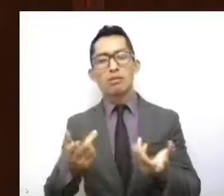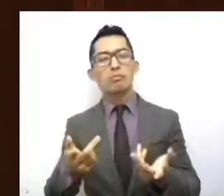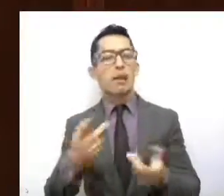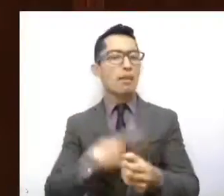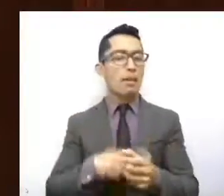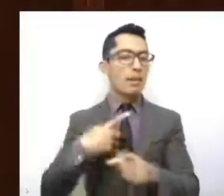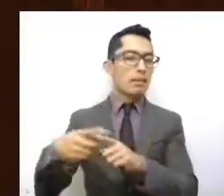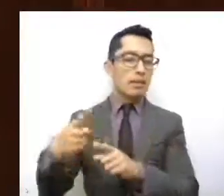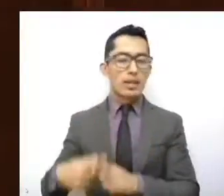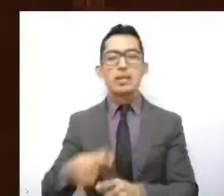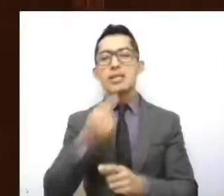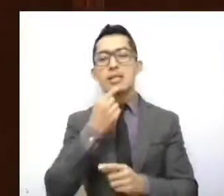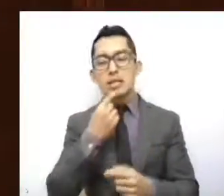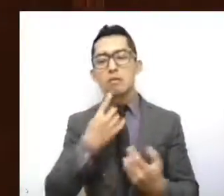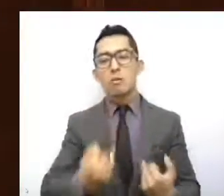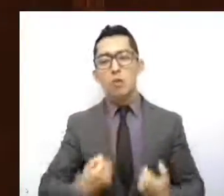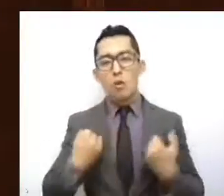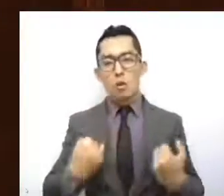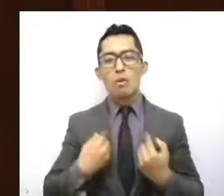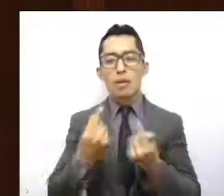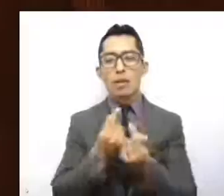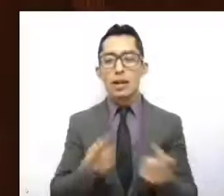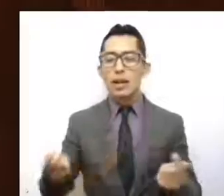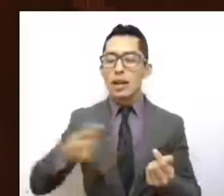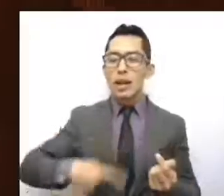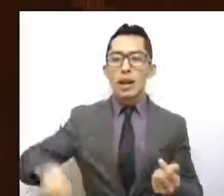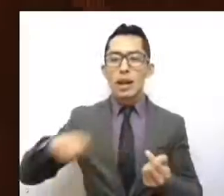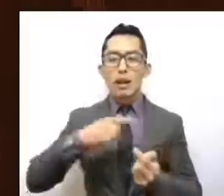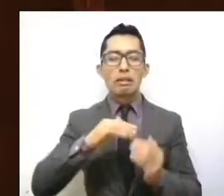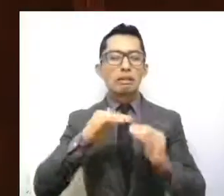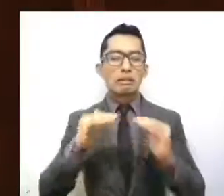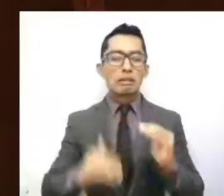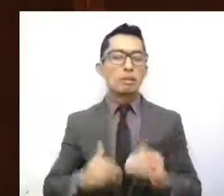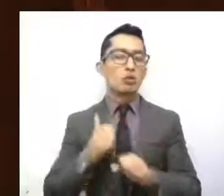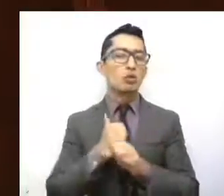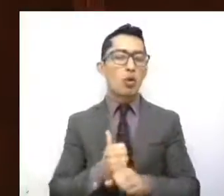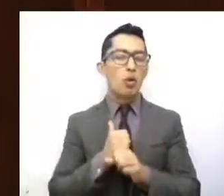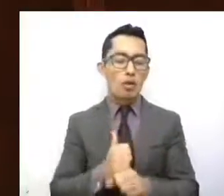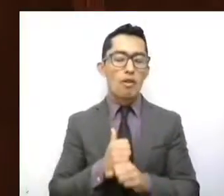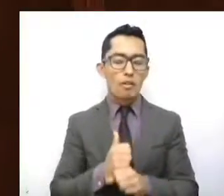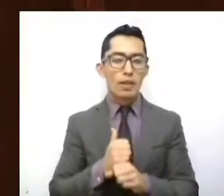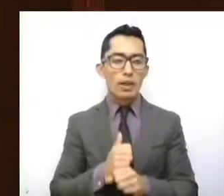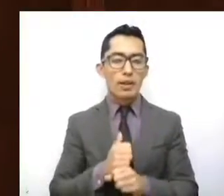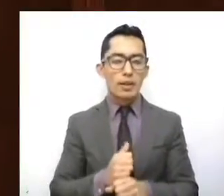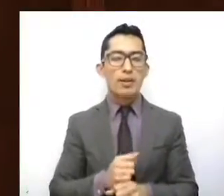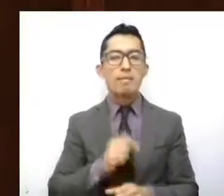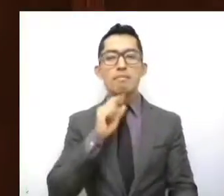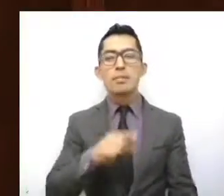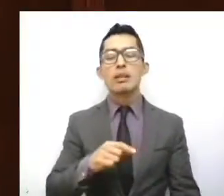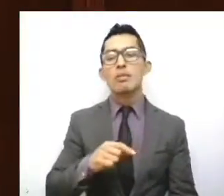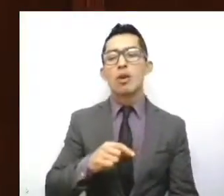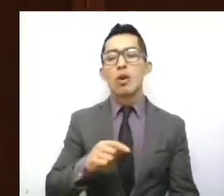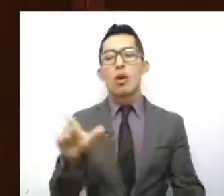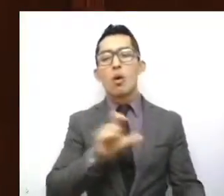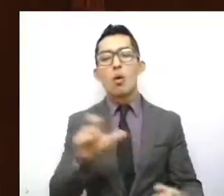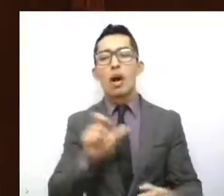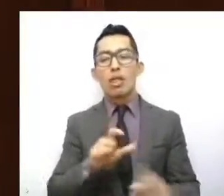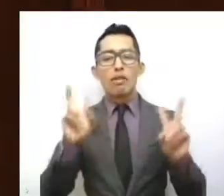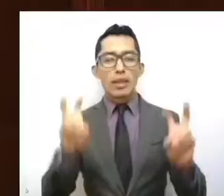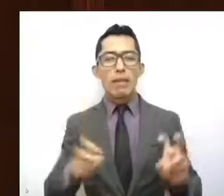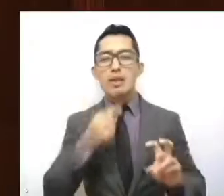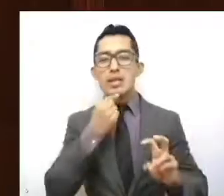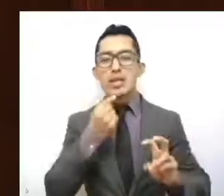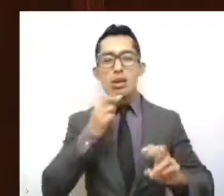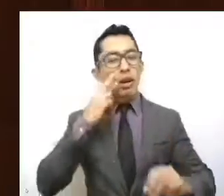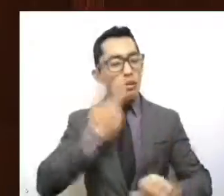niños y adolescentes especialmente vulnerables, los casos de guarda, custodia y adopción, las